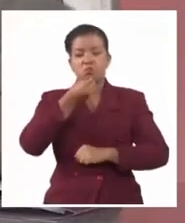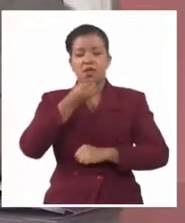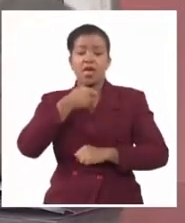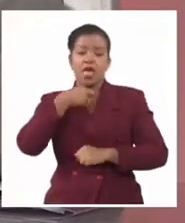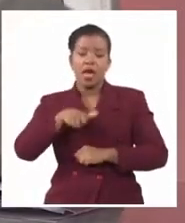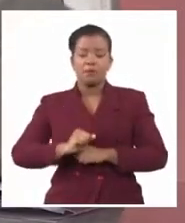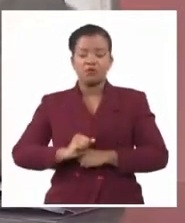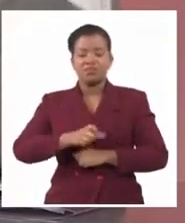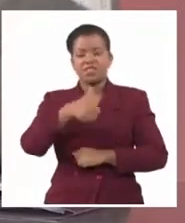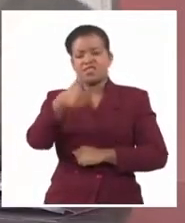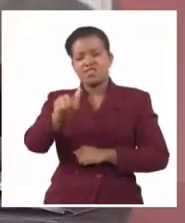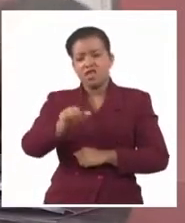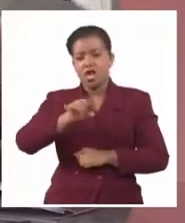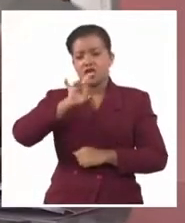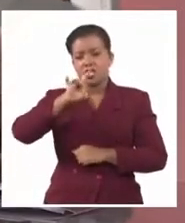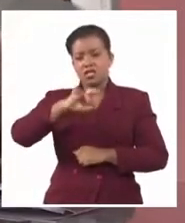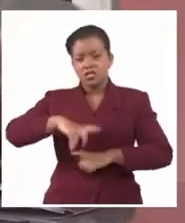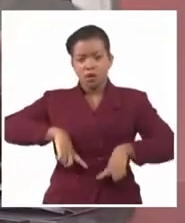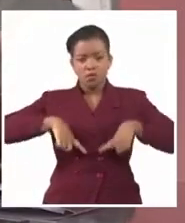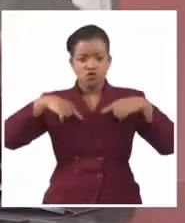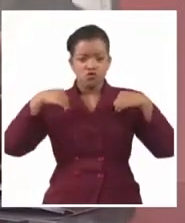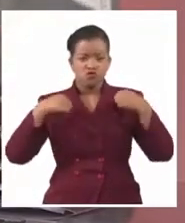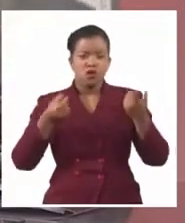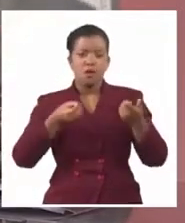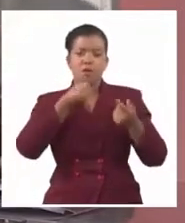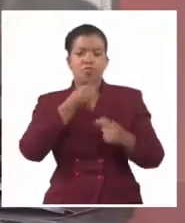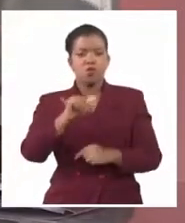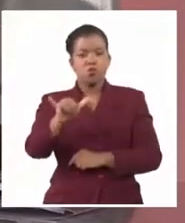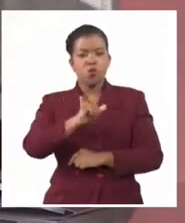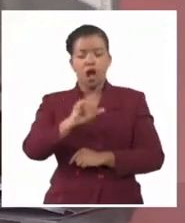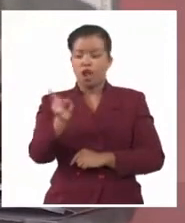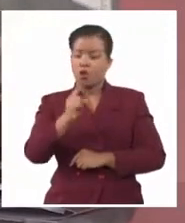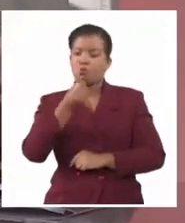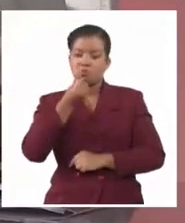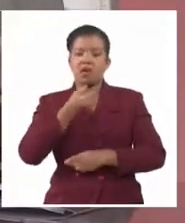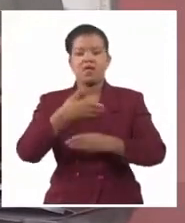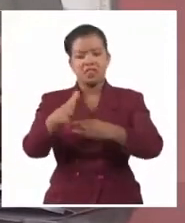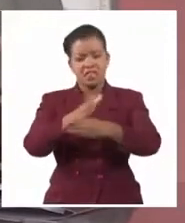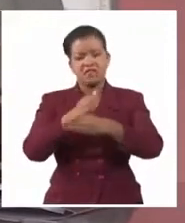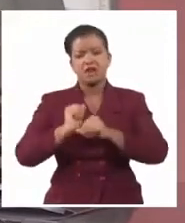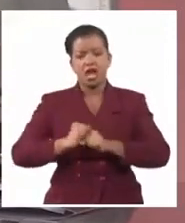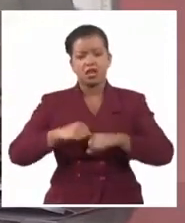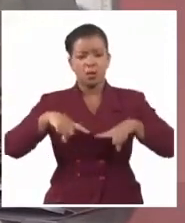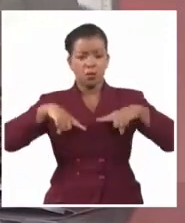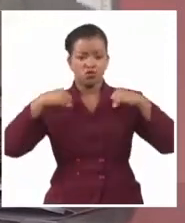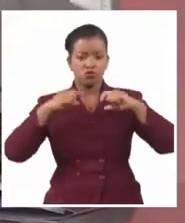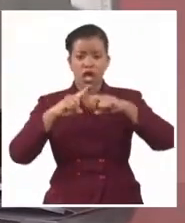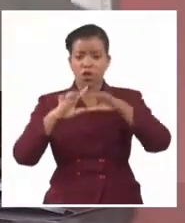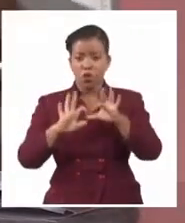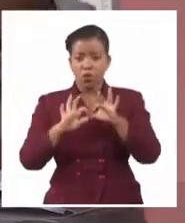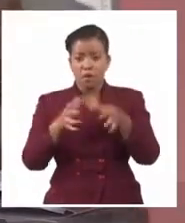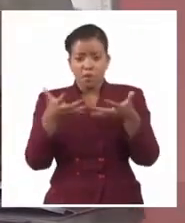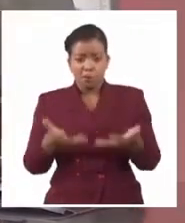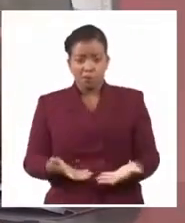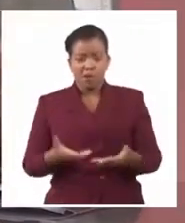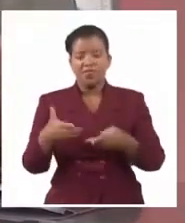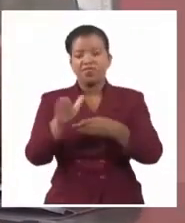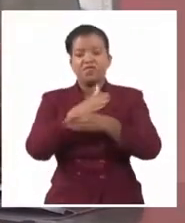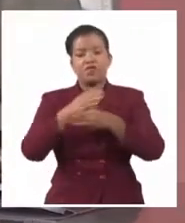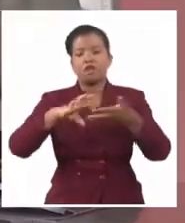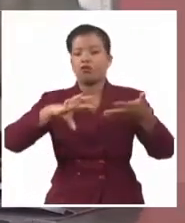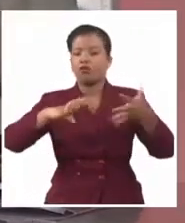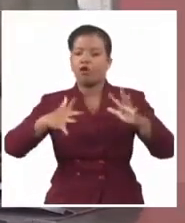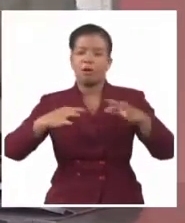o 15, sino que sean diversos los artículos. Usted trae importar una cantidad X de kilogramos y usted trae distintos tipos de